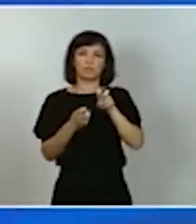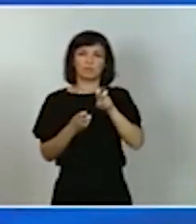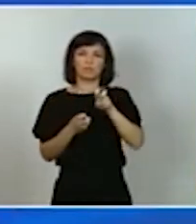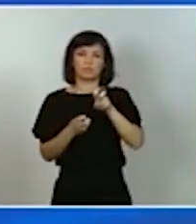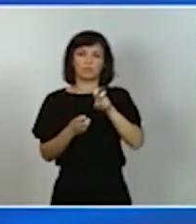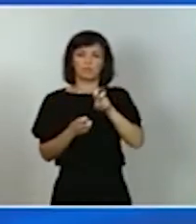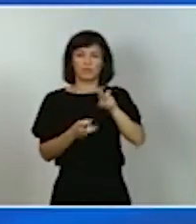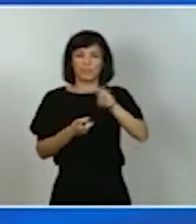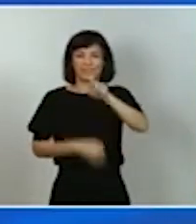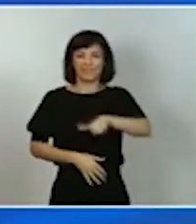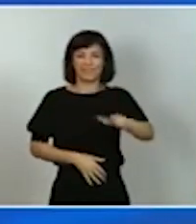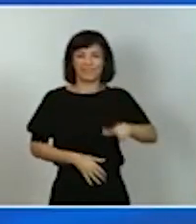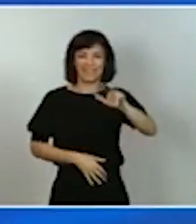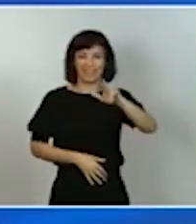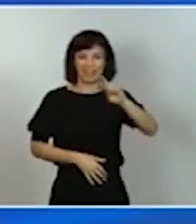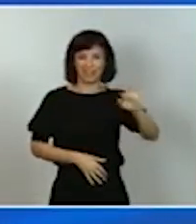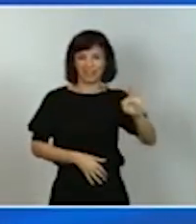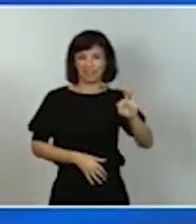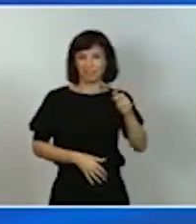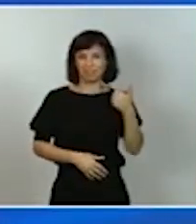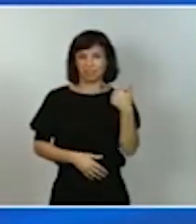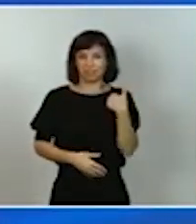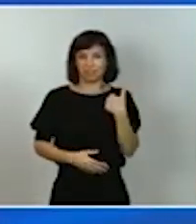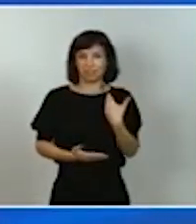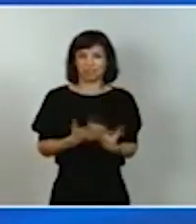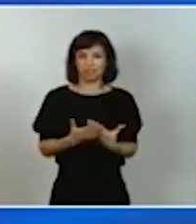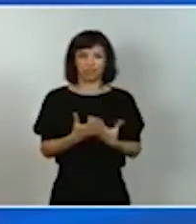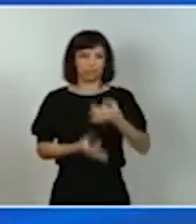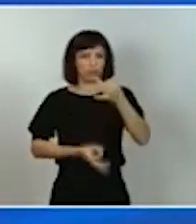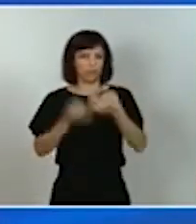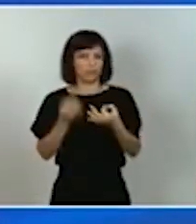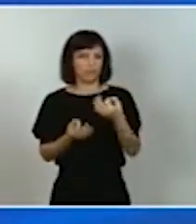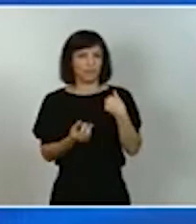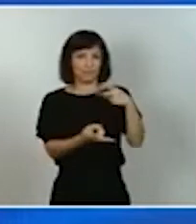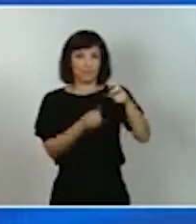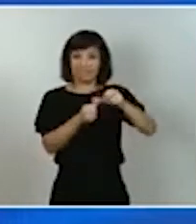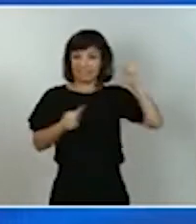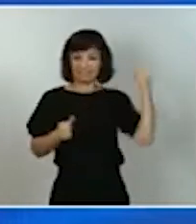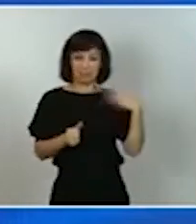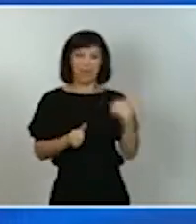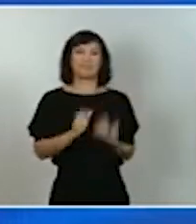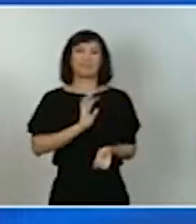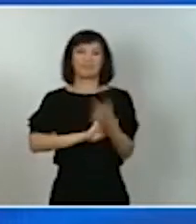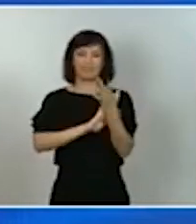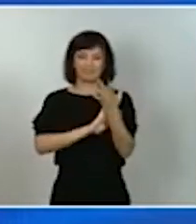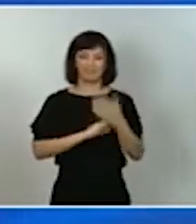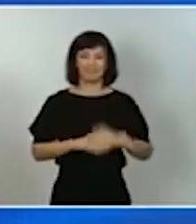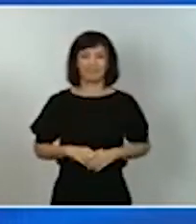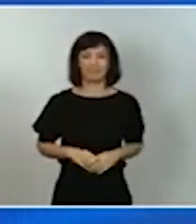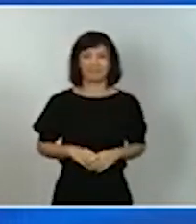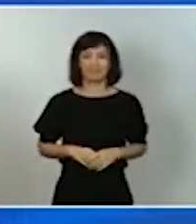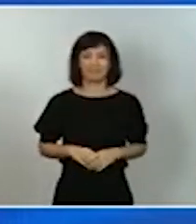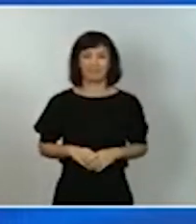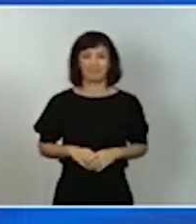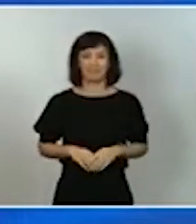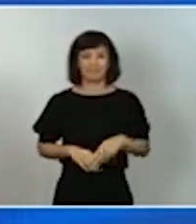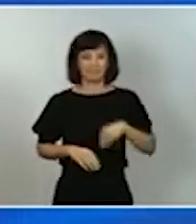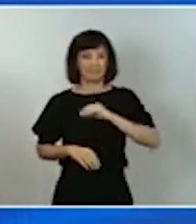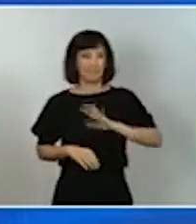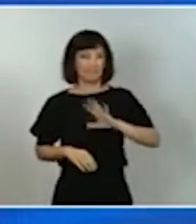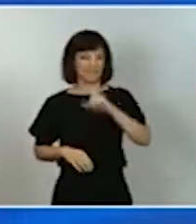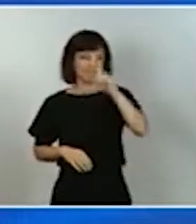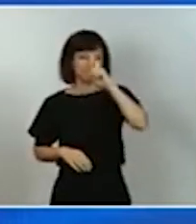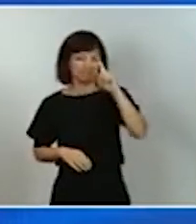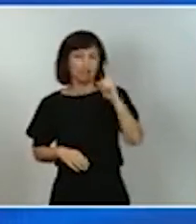una herramienta de justicia tributaria de la que carecíamos hasta entonces. España, como ven, como recordamos, estaba por definir,